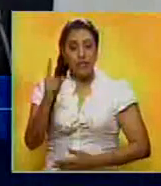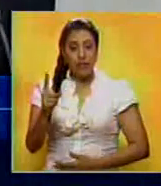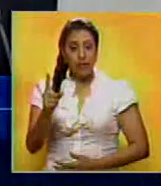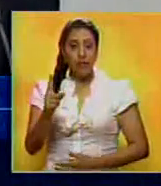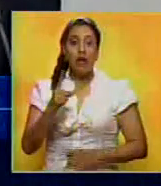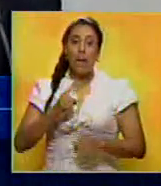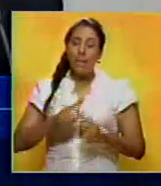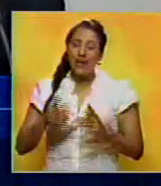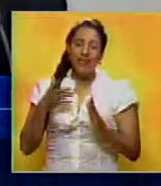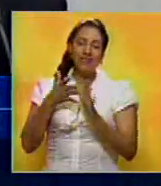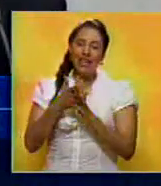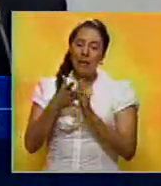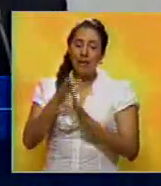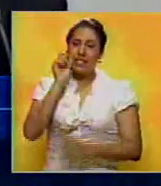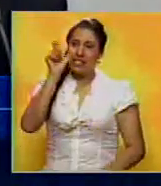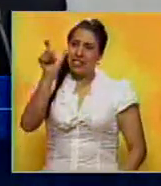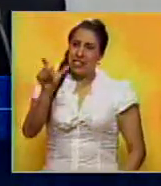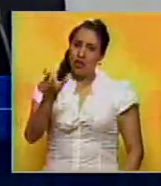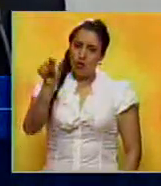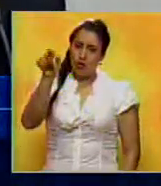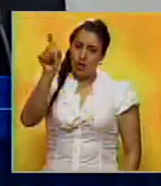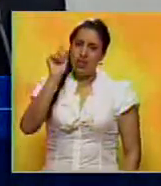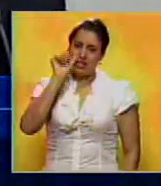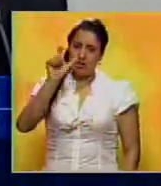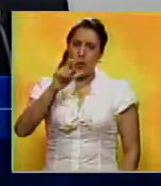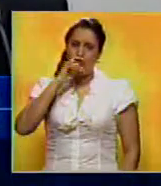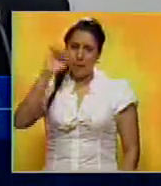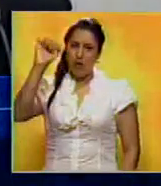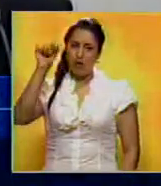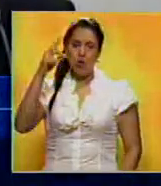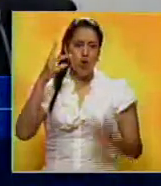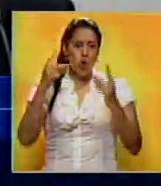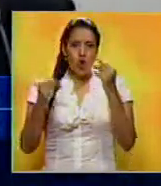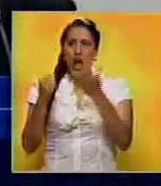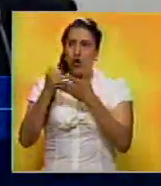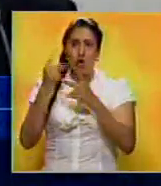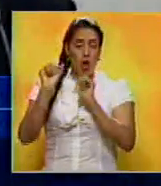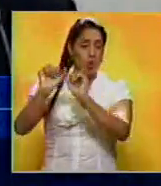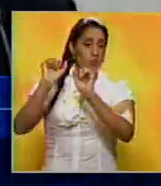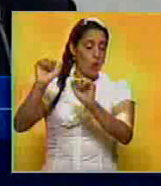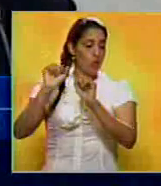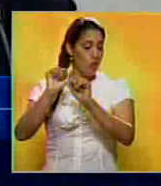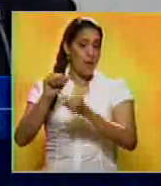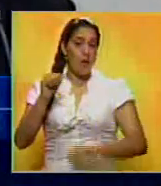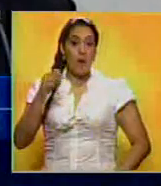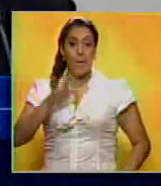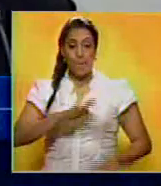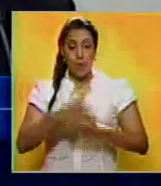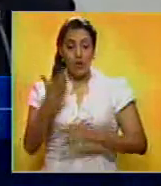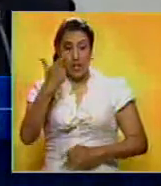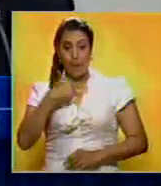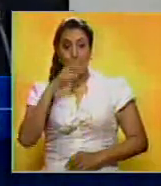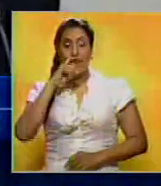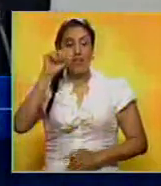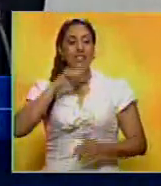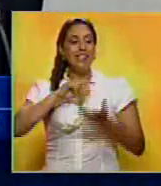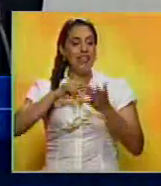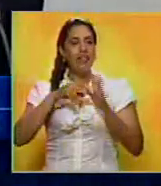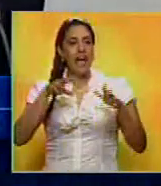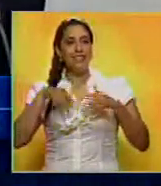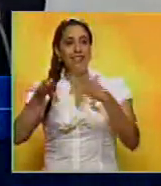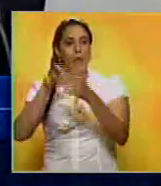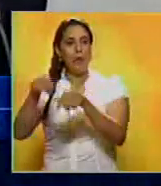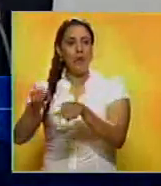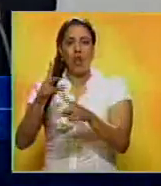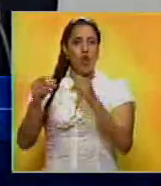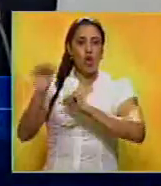Lo que pasa es que el señor que tenemos allá, él se niega todo tipo de ayuda porque para eso, eso significaría para él reconocer